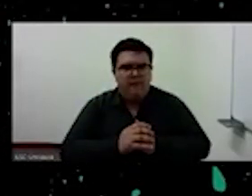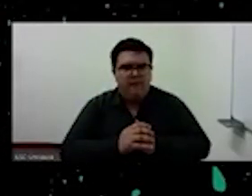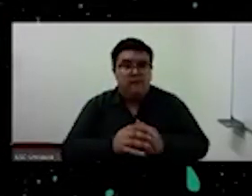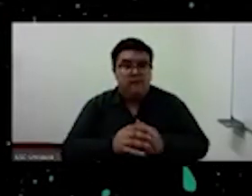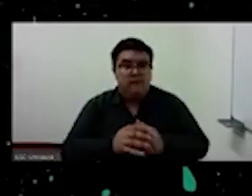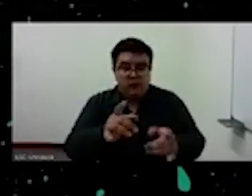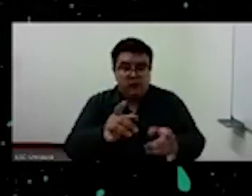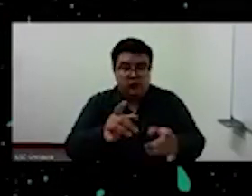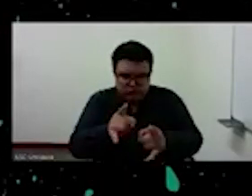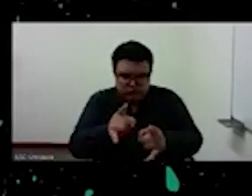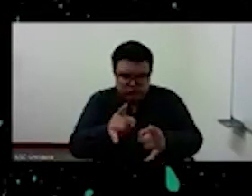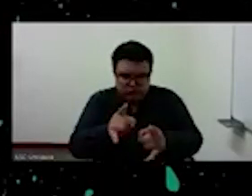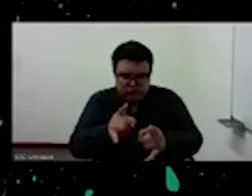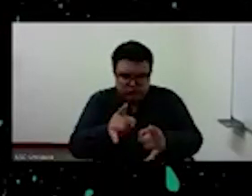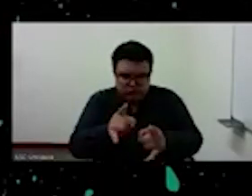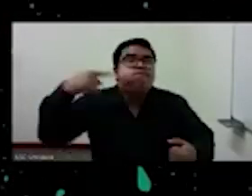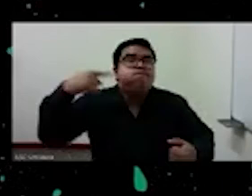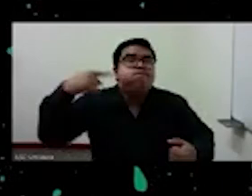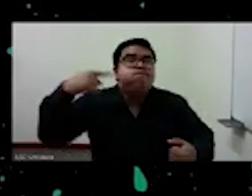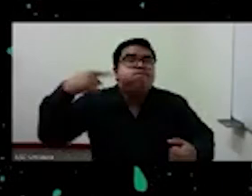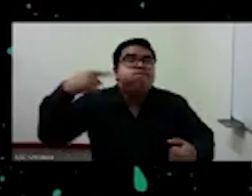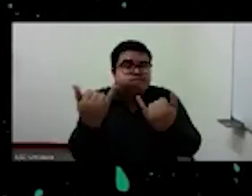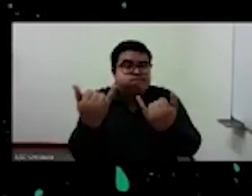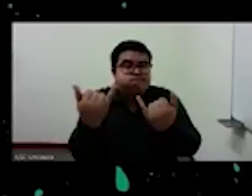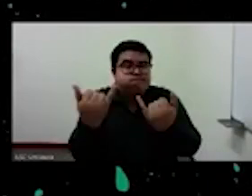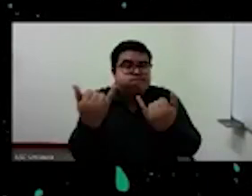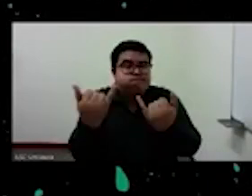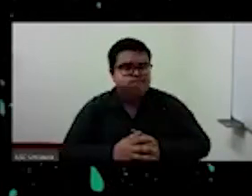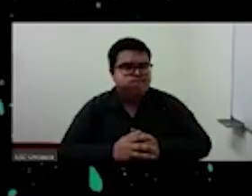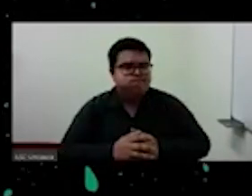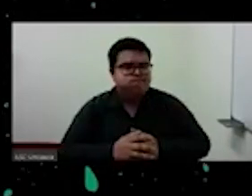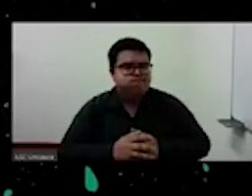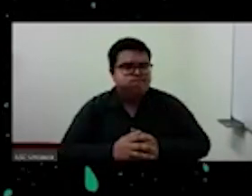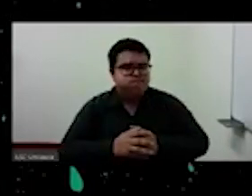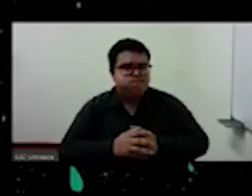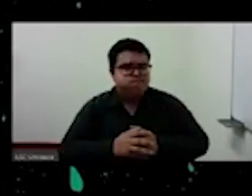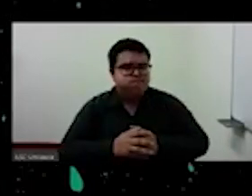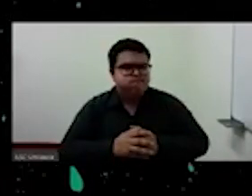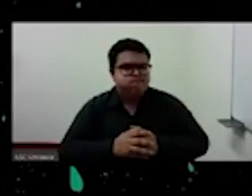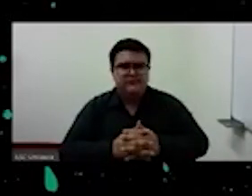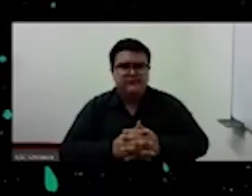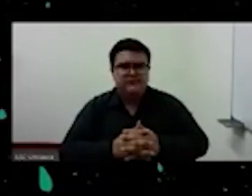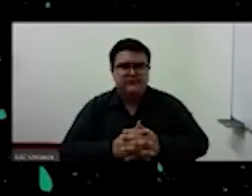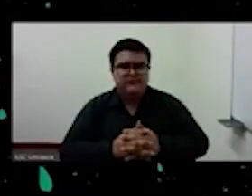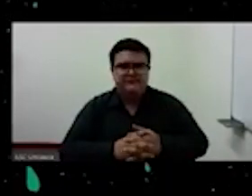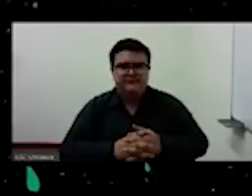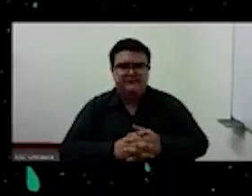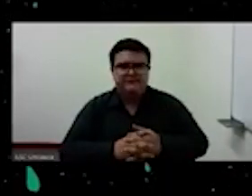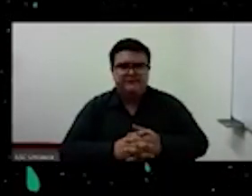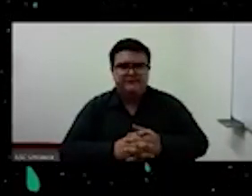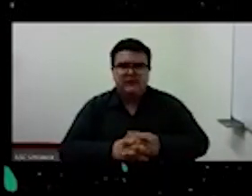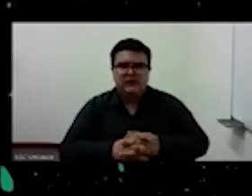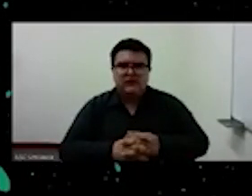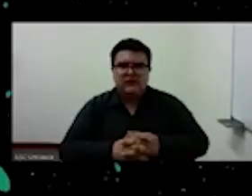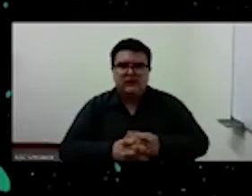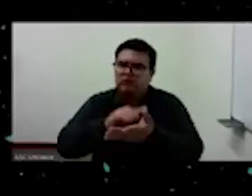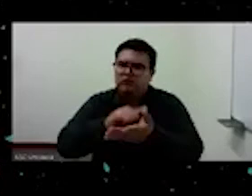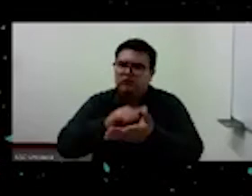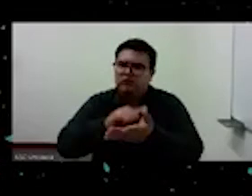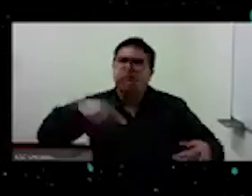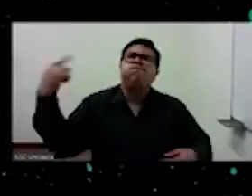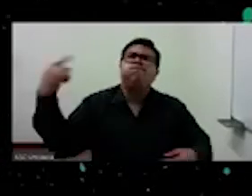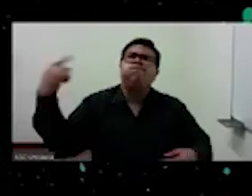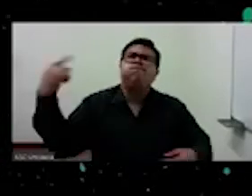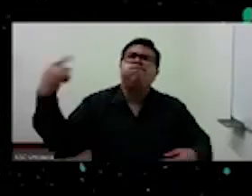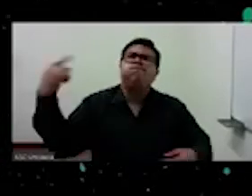tiempo moderno fue el lugar de la política como